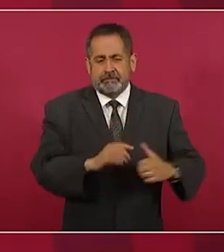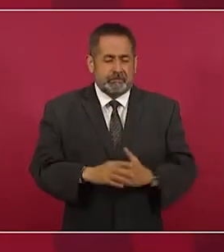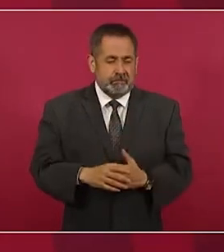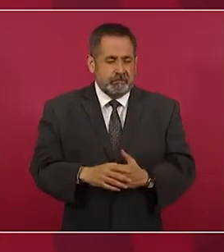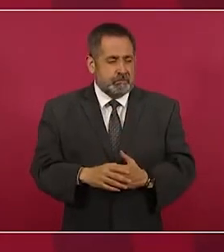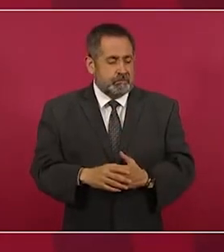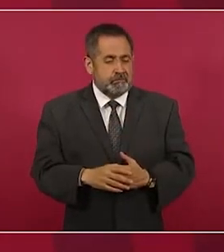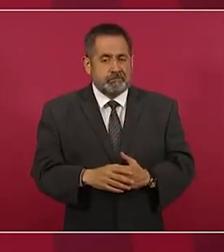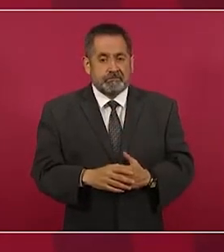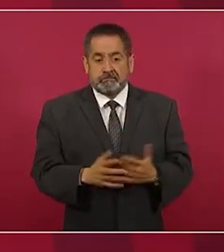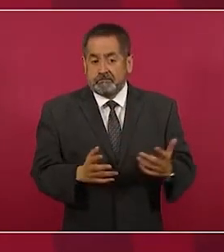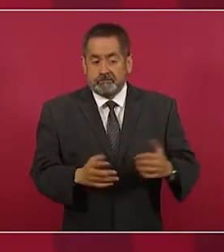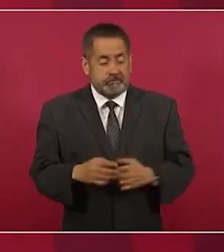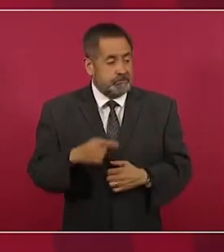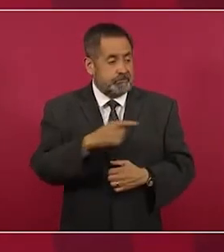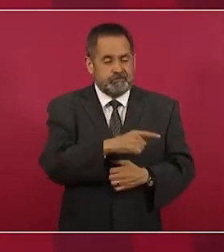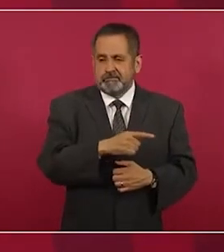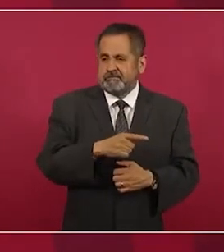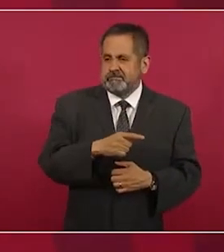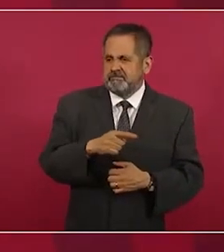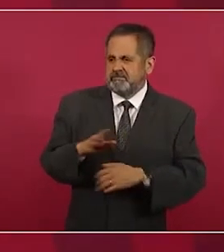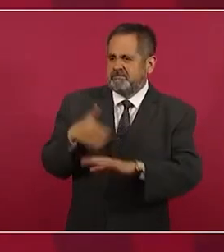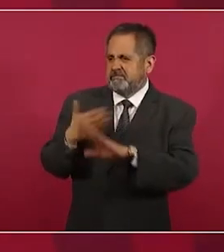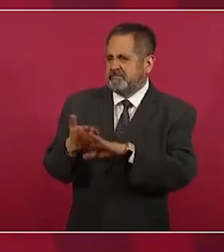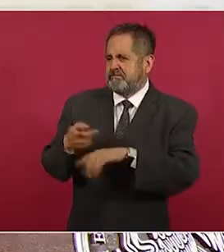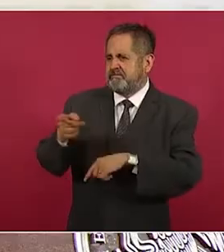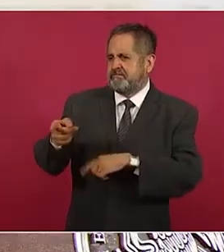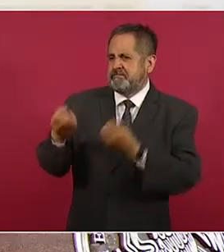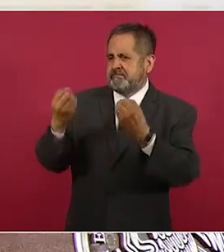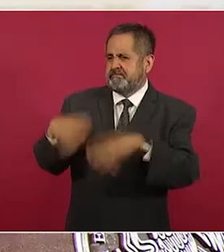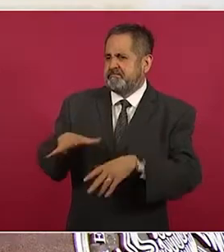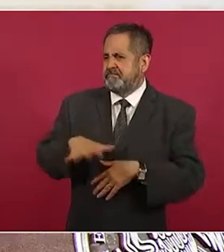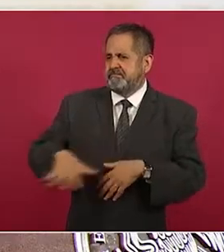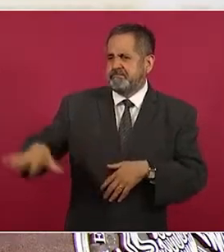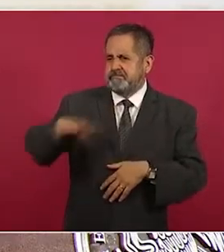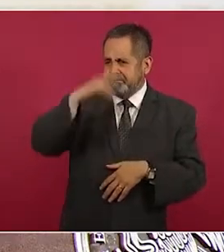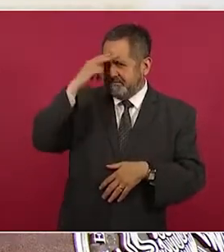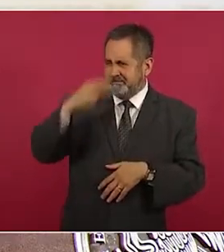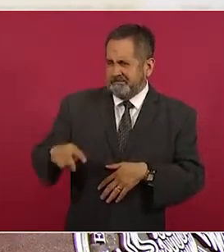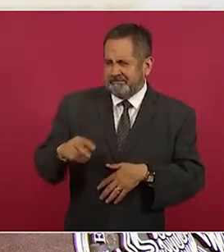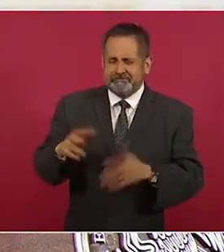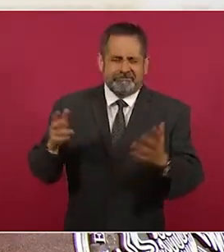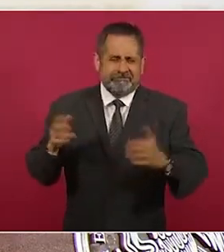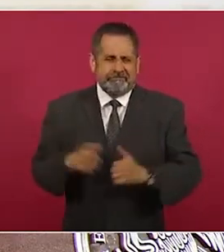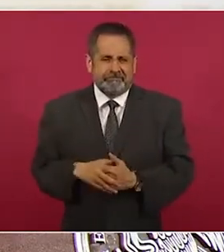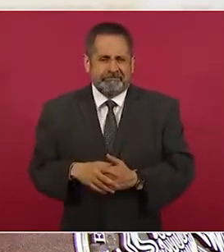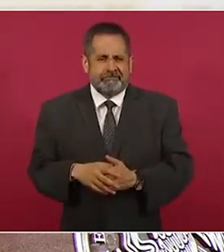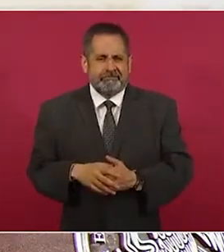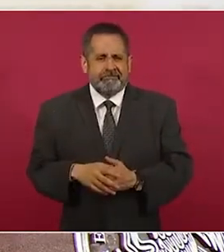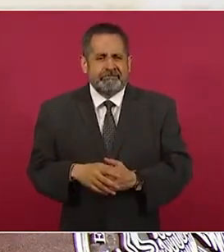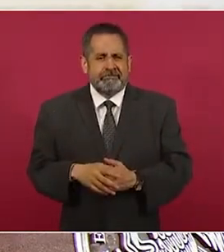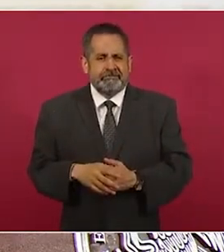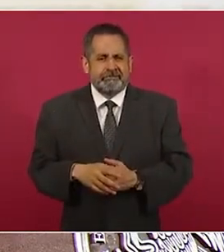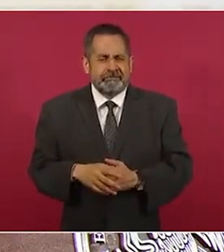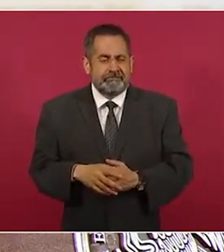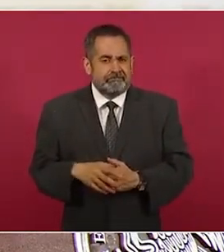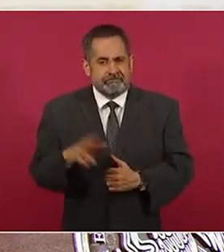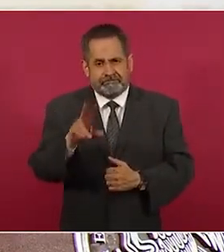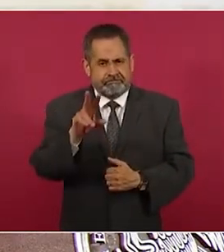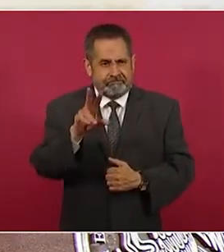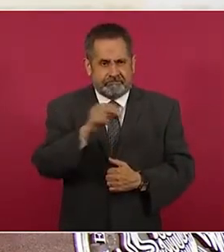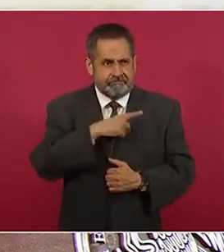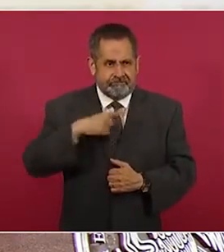contra del interés nacional, que no se nos olvide